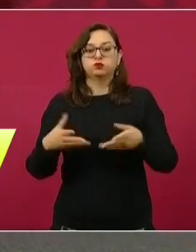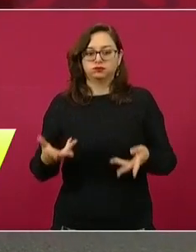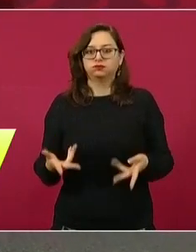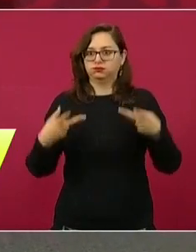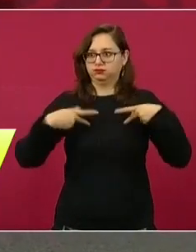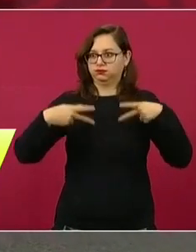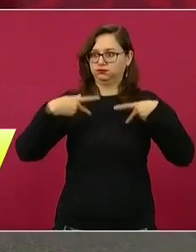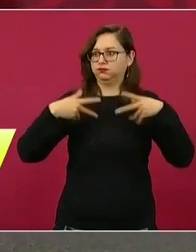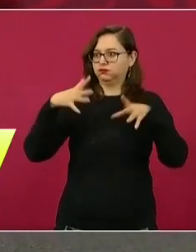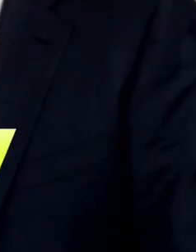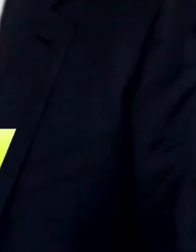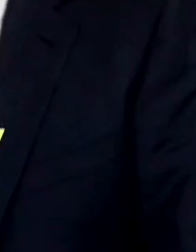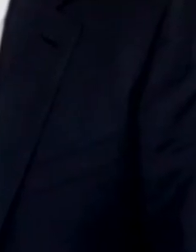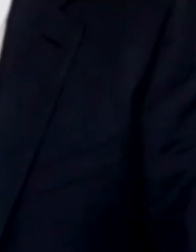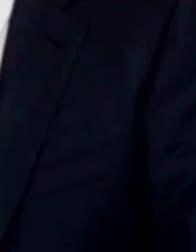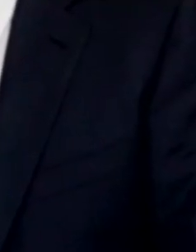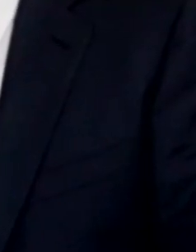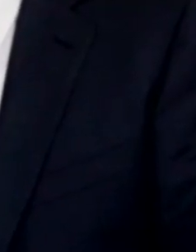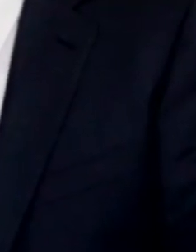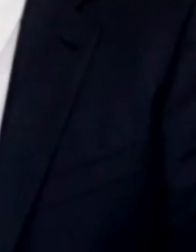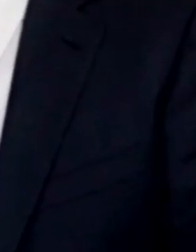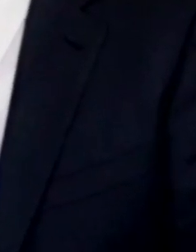Seguridad Pública Federal. Vea nada más.